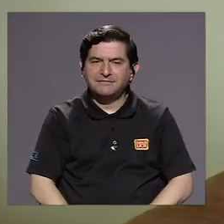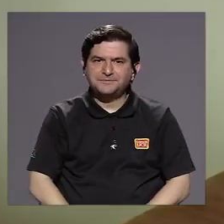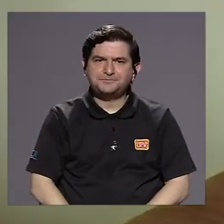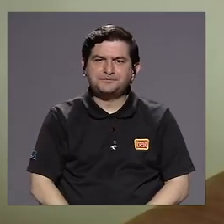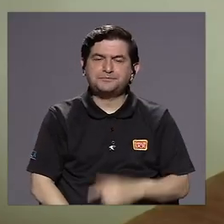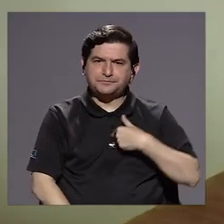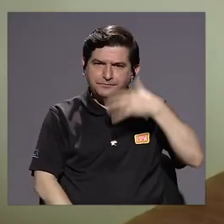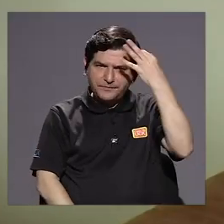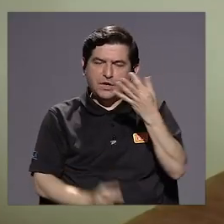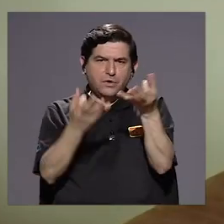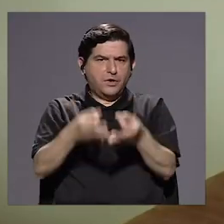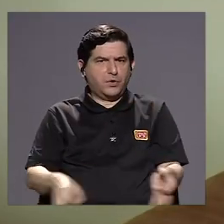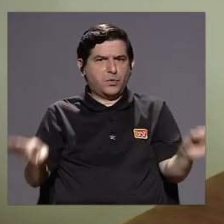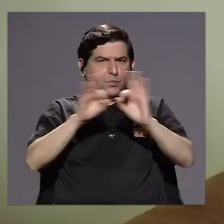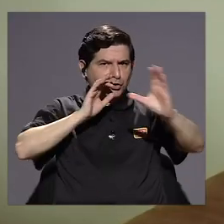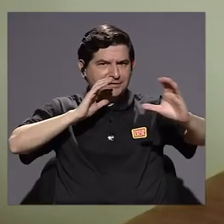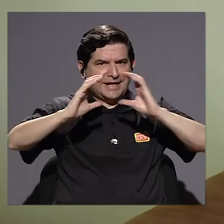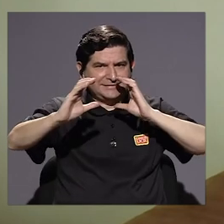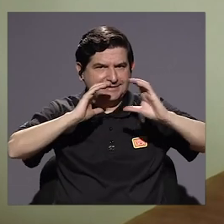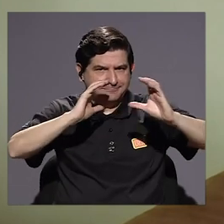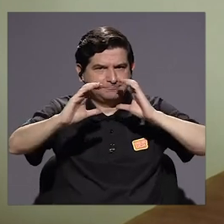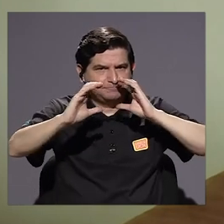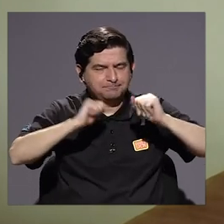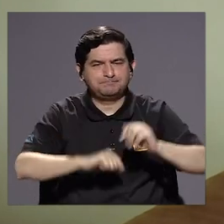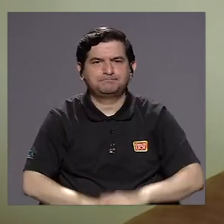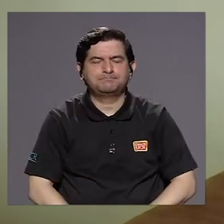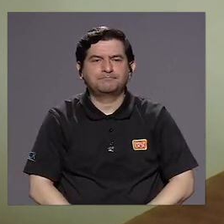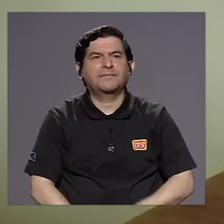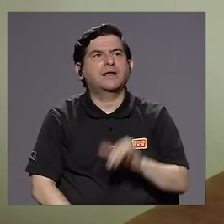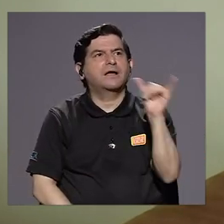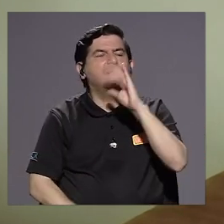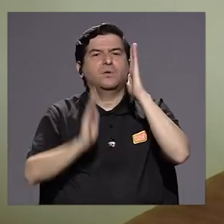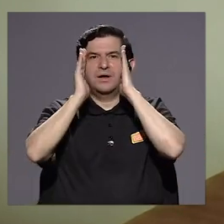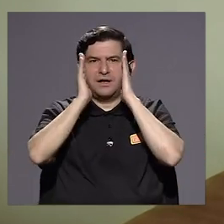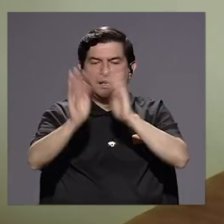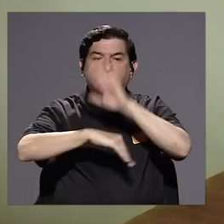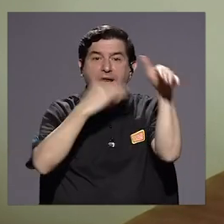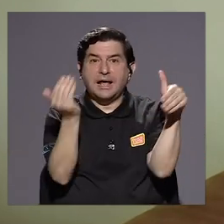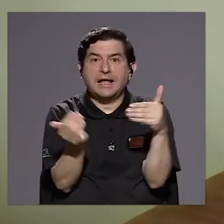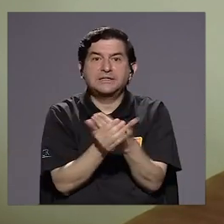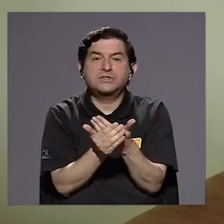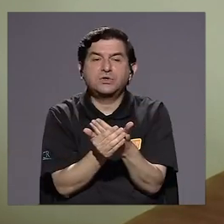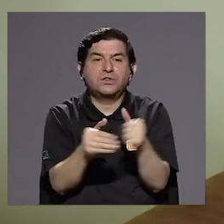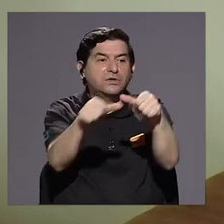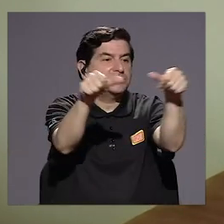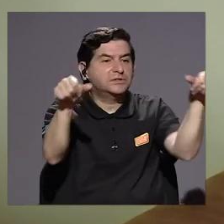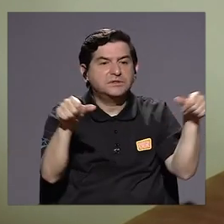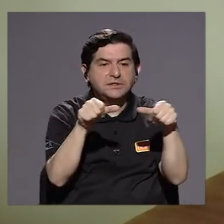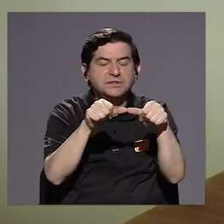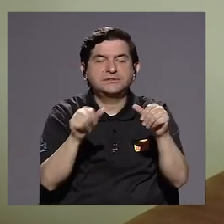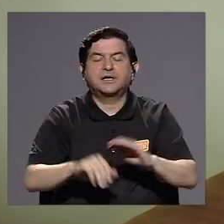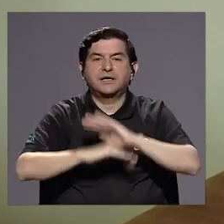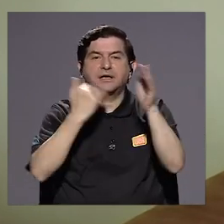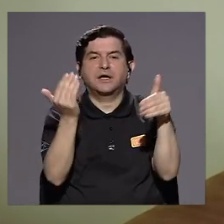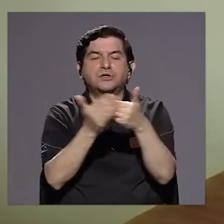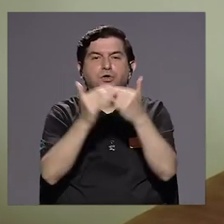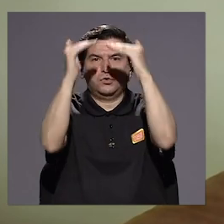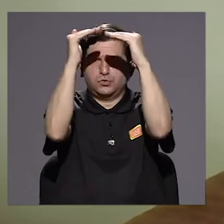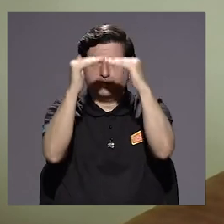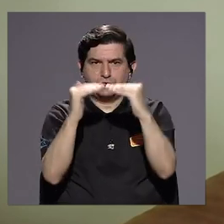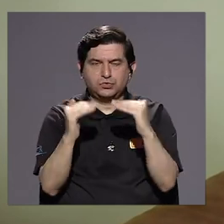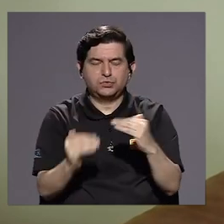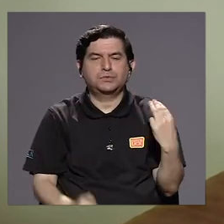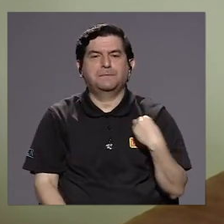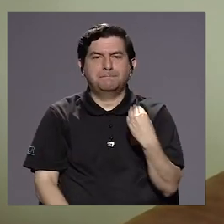Bueno, yo creo que es fundamental la comunicación, ponerle también atención a todos los sectores, a todos los niveles que están en el